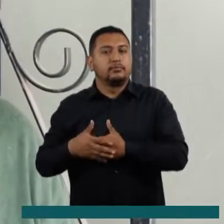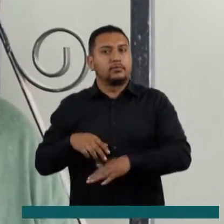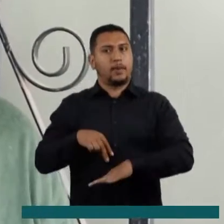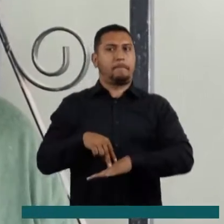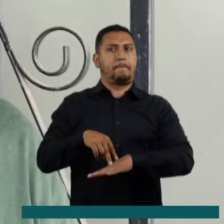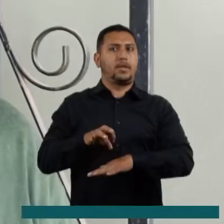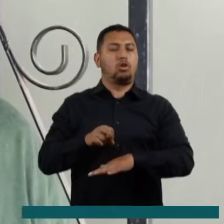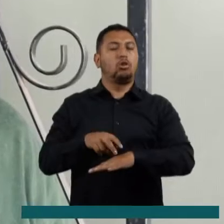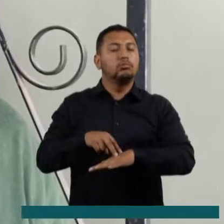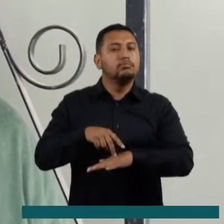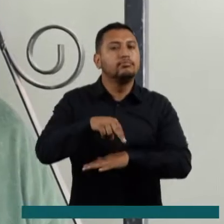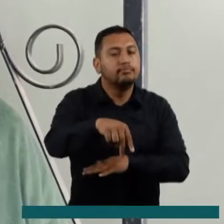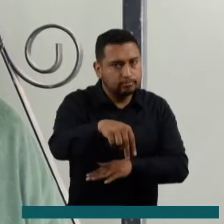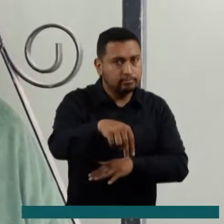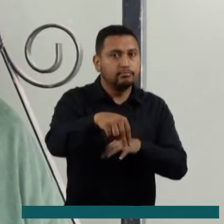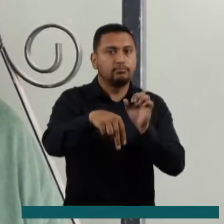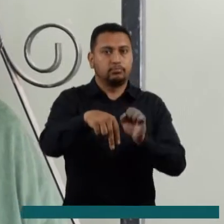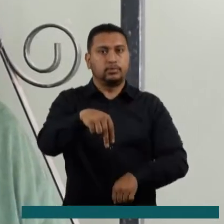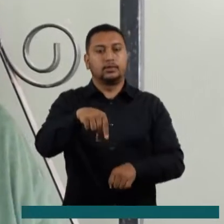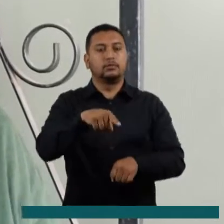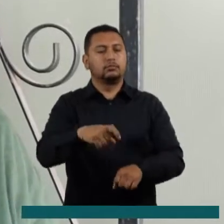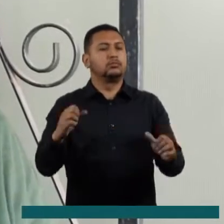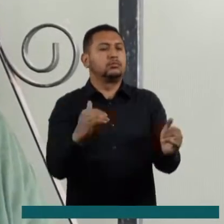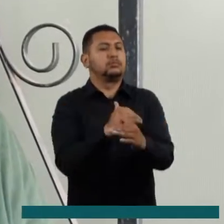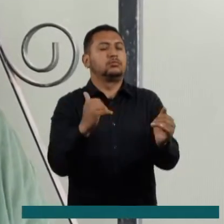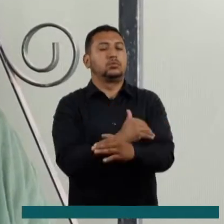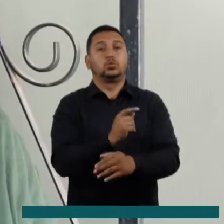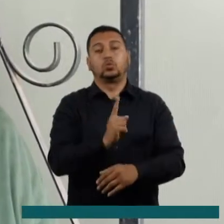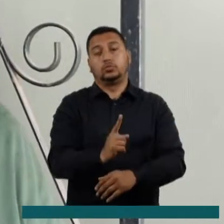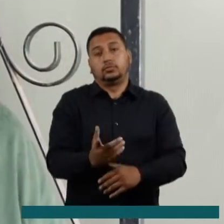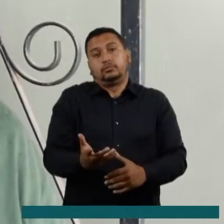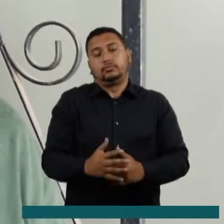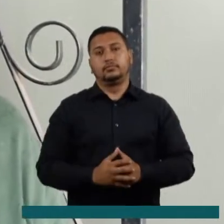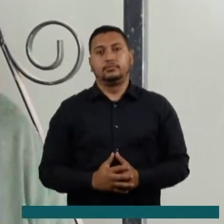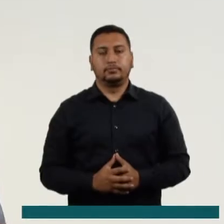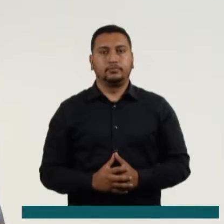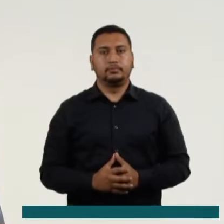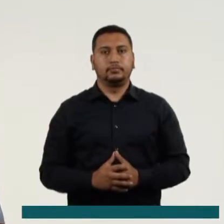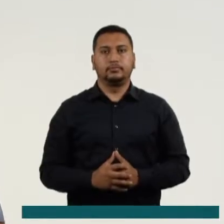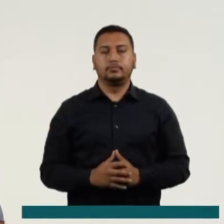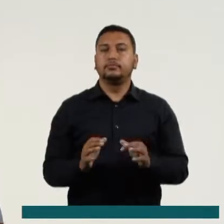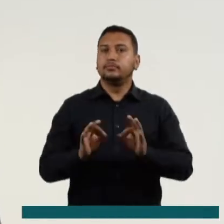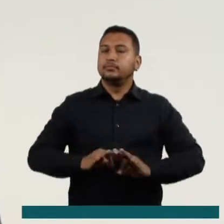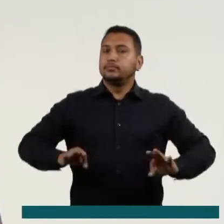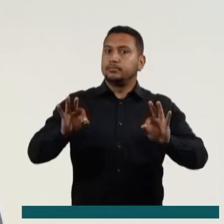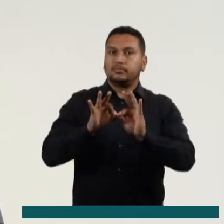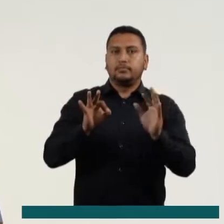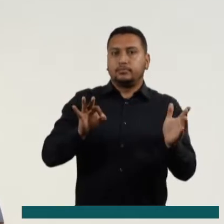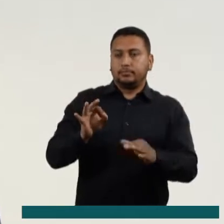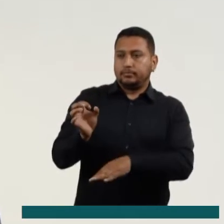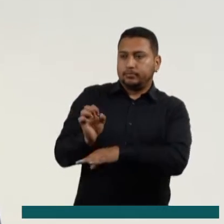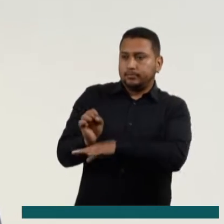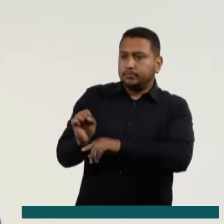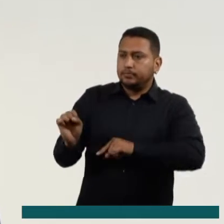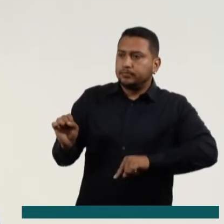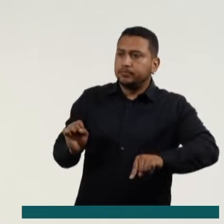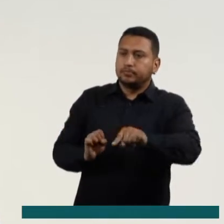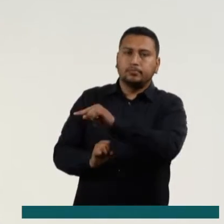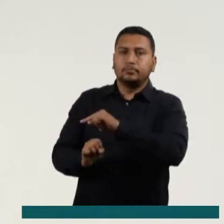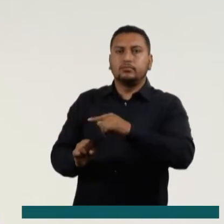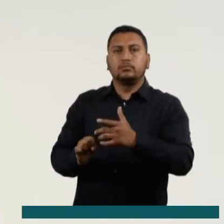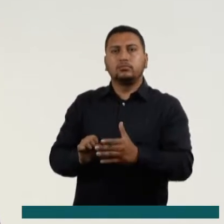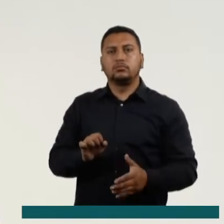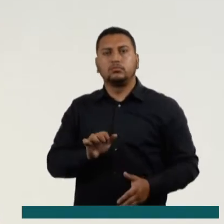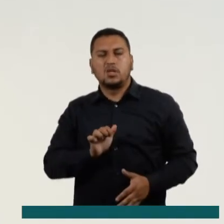el sonido le indica para uno poder pasar las calles que son muy concurridas. Es muy importante que los vehículos no